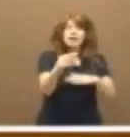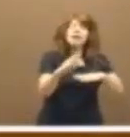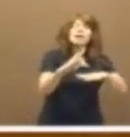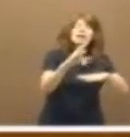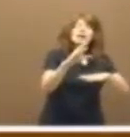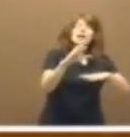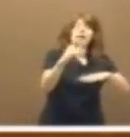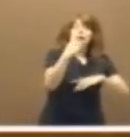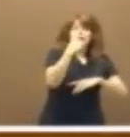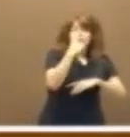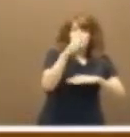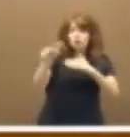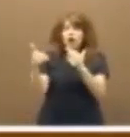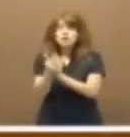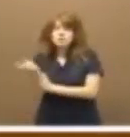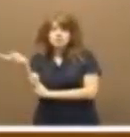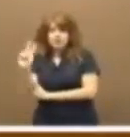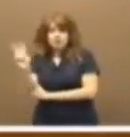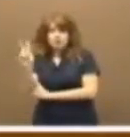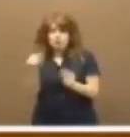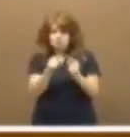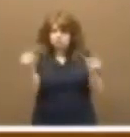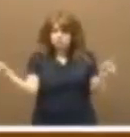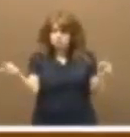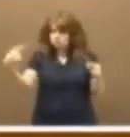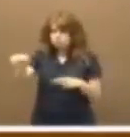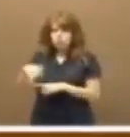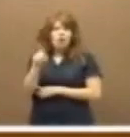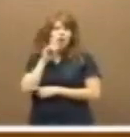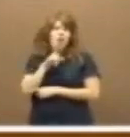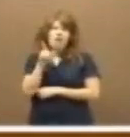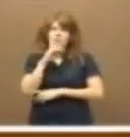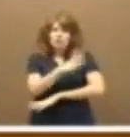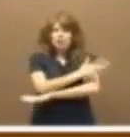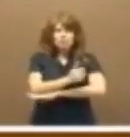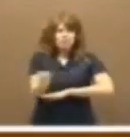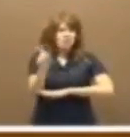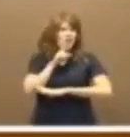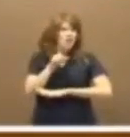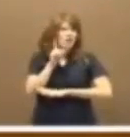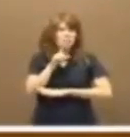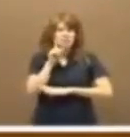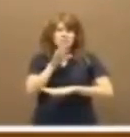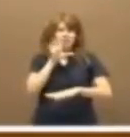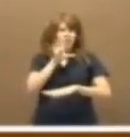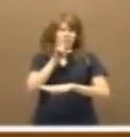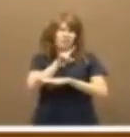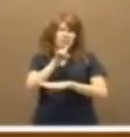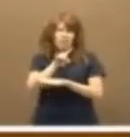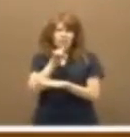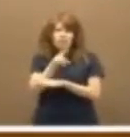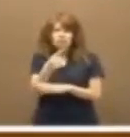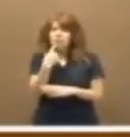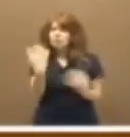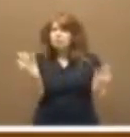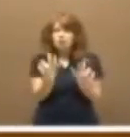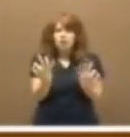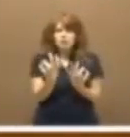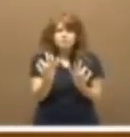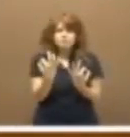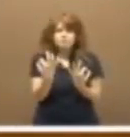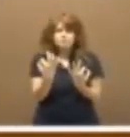Valladolid. Y ustedes le mintieron a la ciudadanía extremeña diciendo que